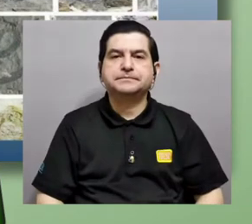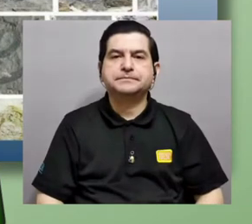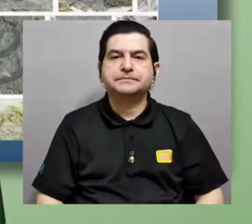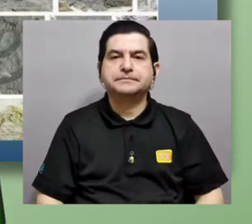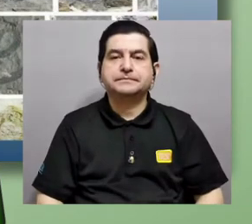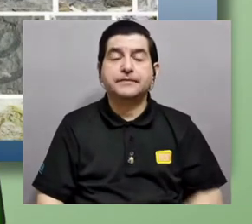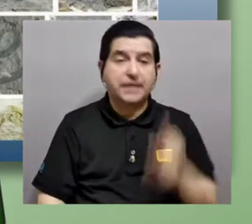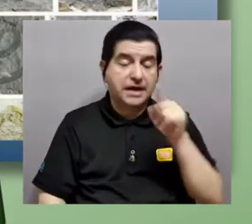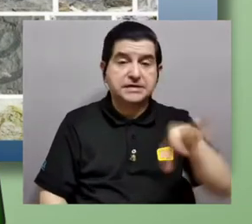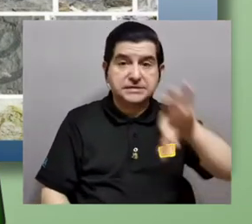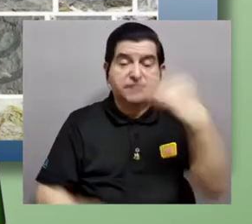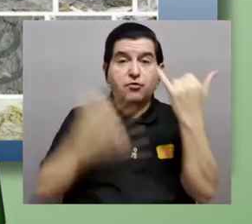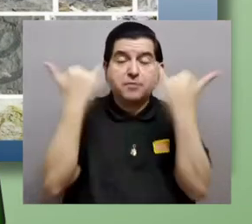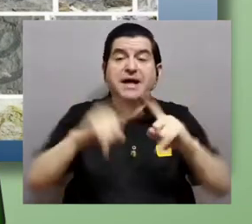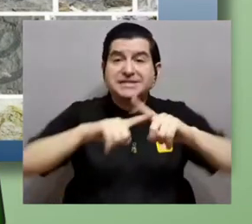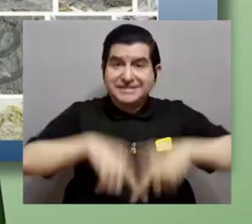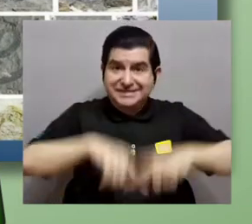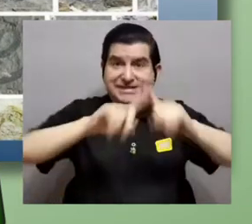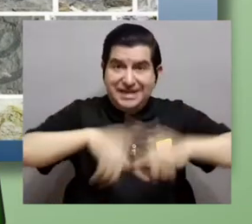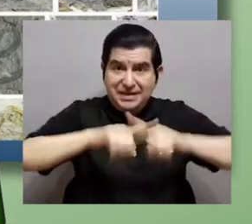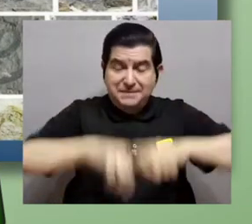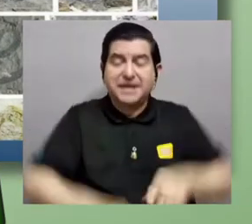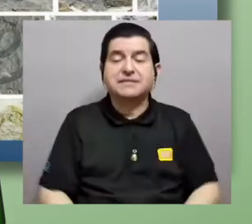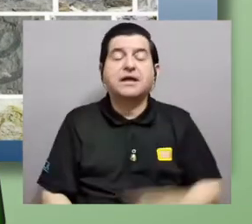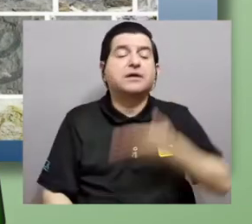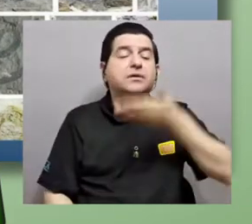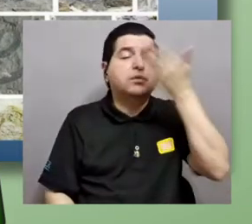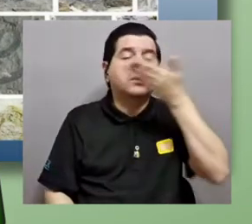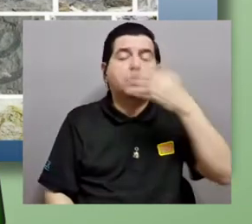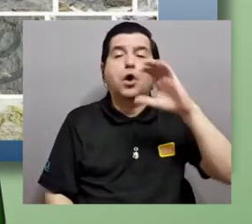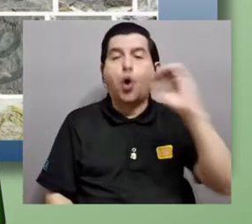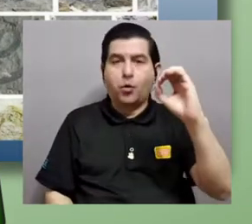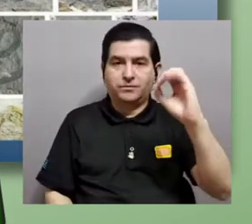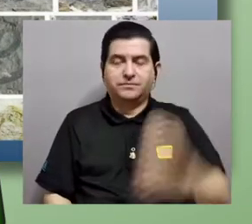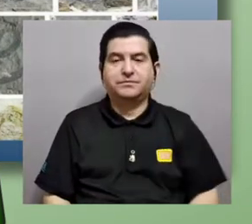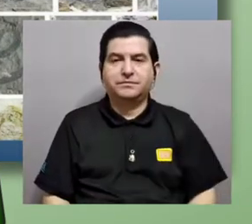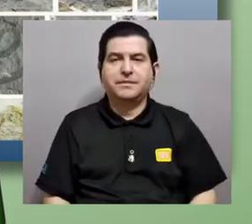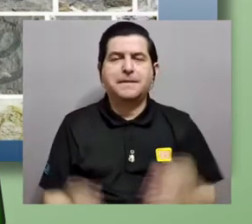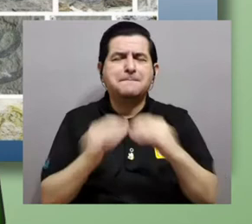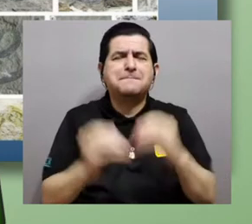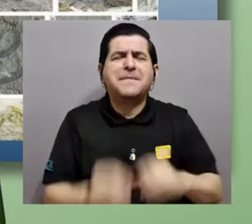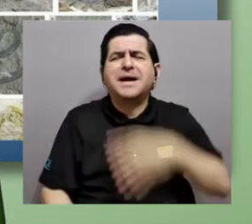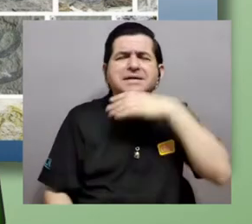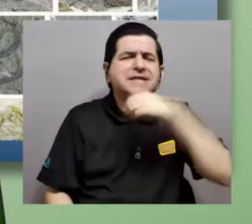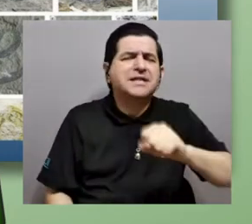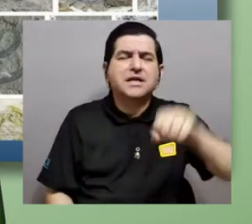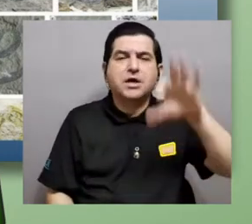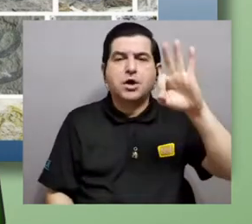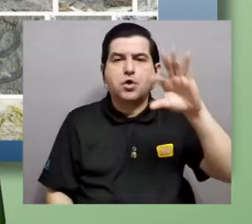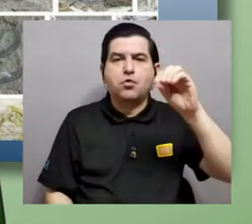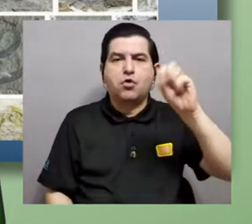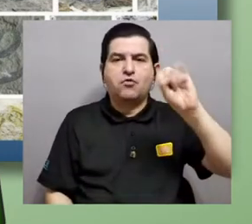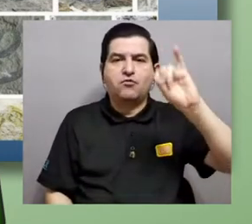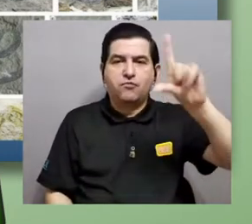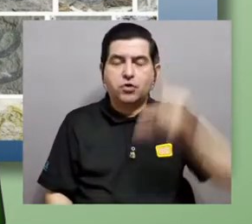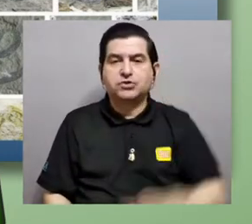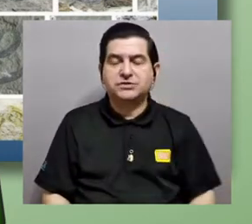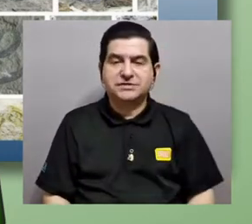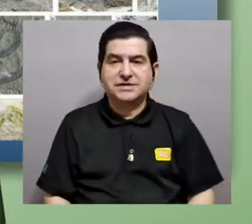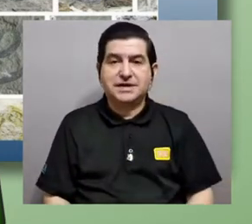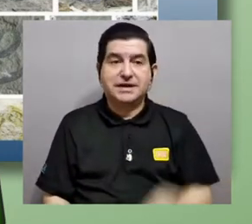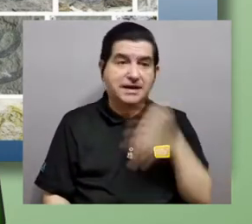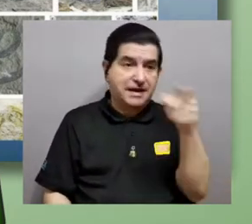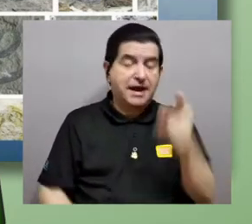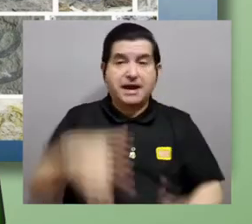Y formas que ya dependen completamente del oxígeno. El fósil más antiguo se conoce como